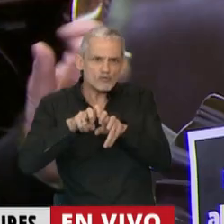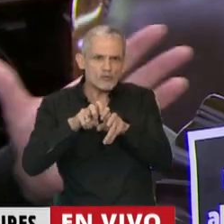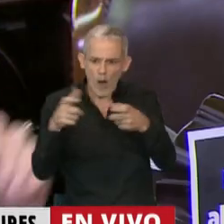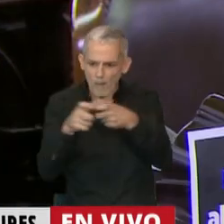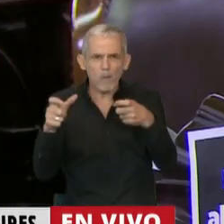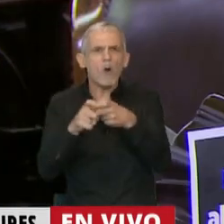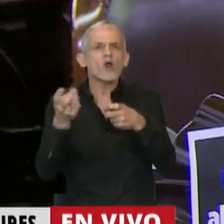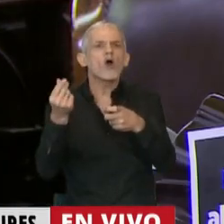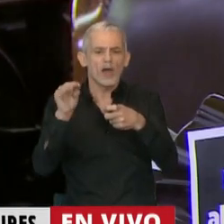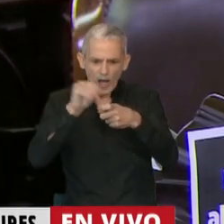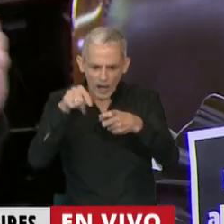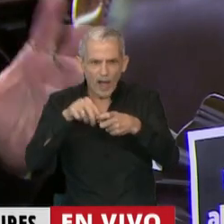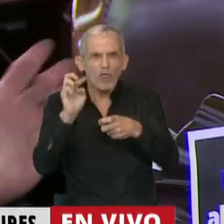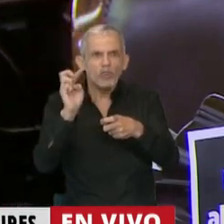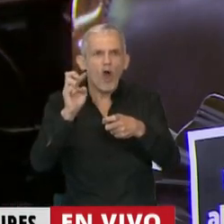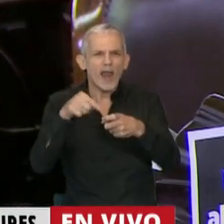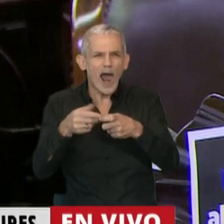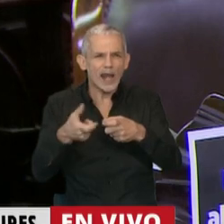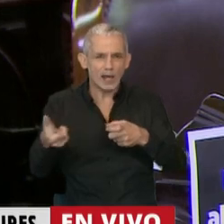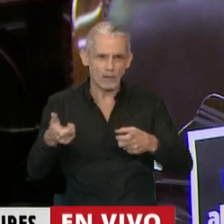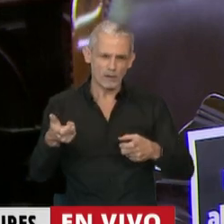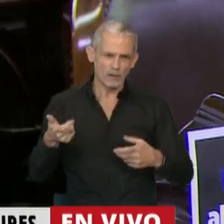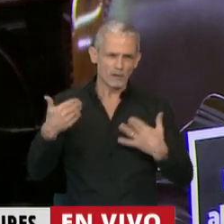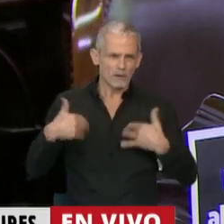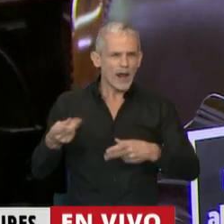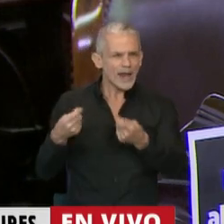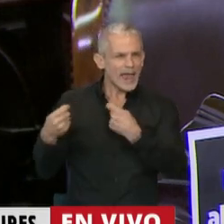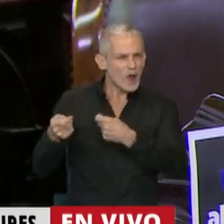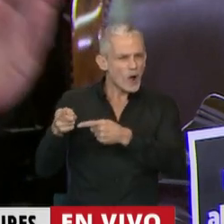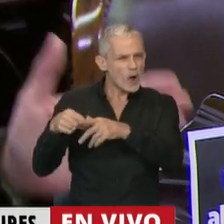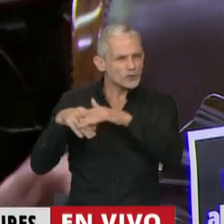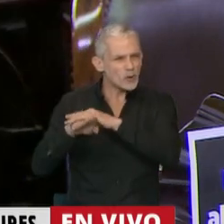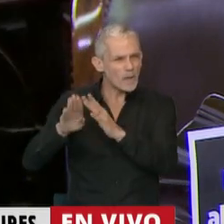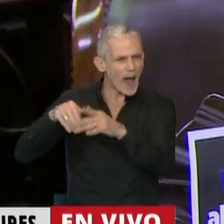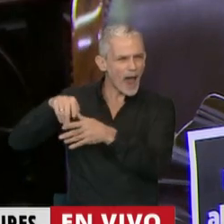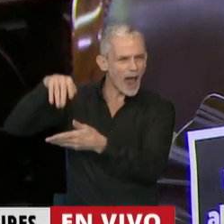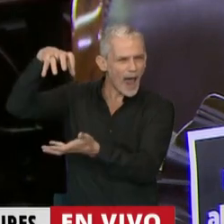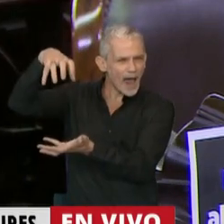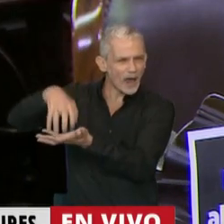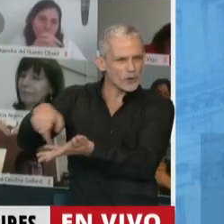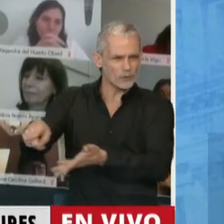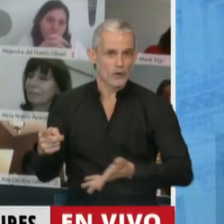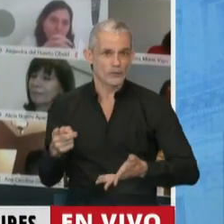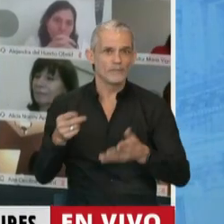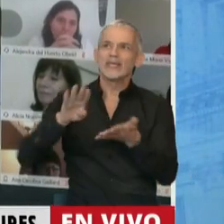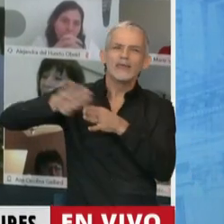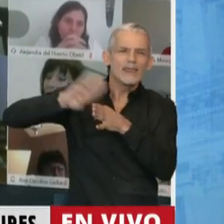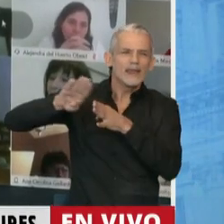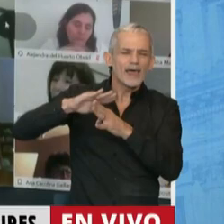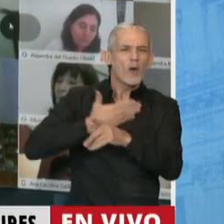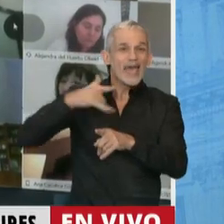en dólares, están haciendo un negocio fenomenal. Y resulta que la renegociación de la deuda,